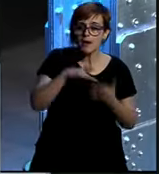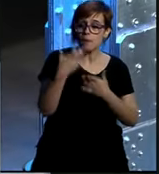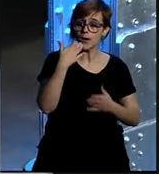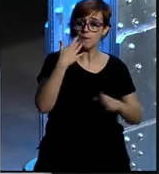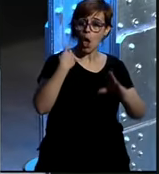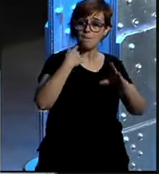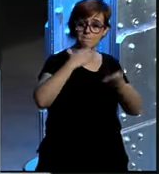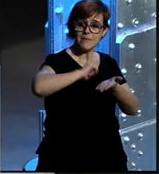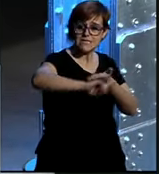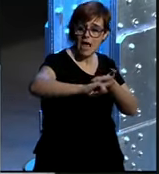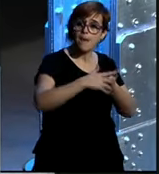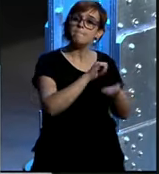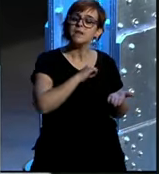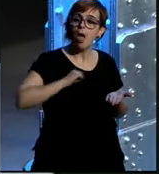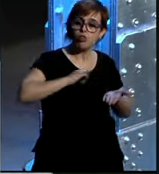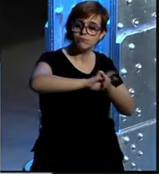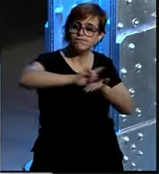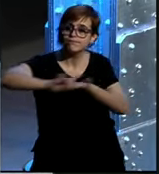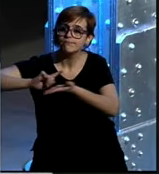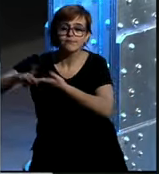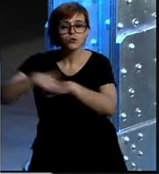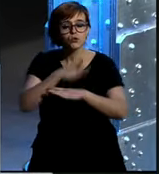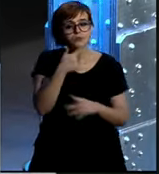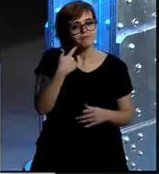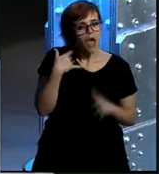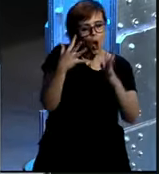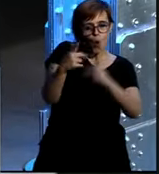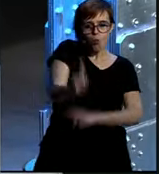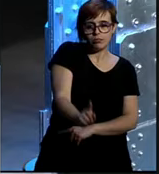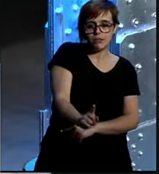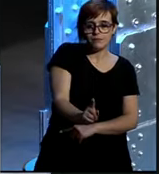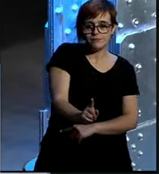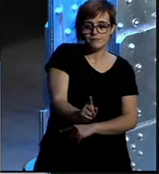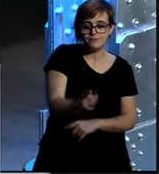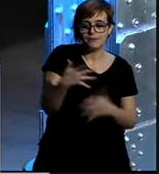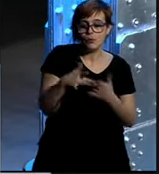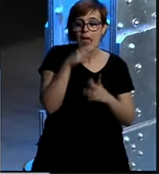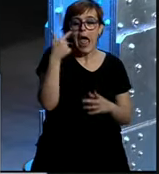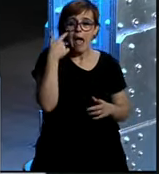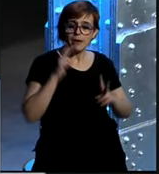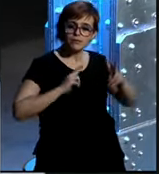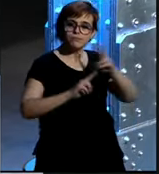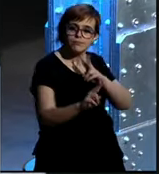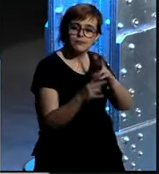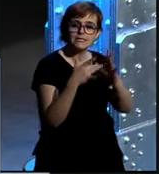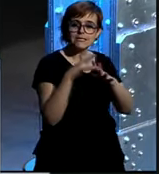directos los mensajes privados no los tienen en cuenta a la hora de medir respuesta reacción en redes sociales